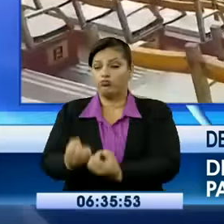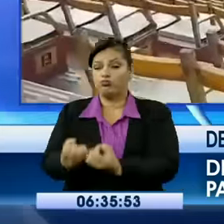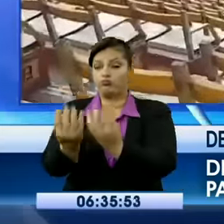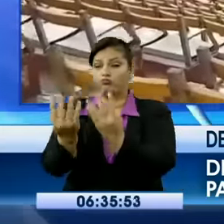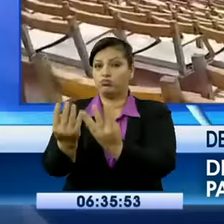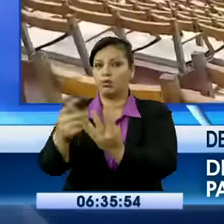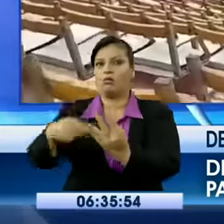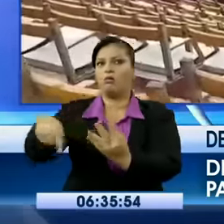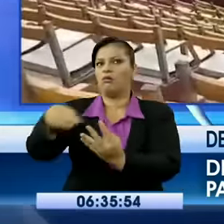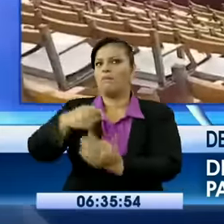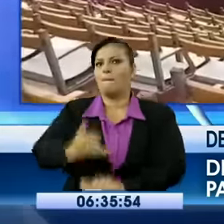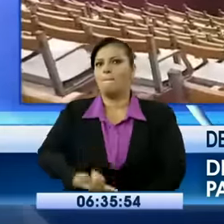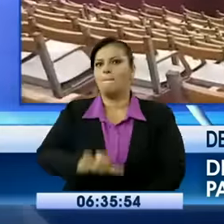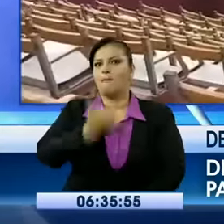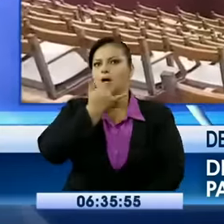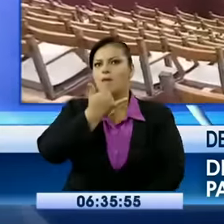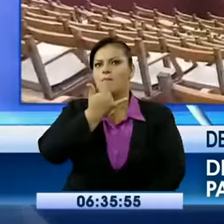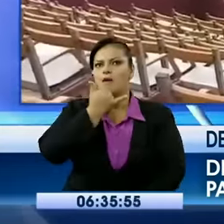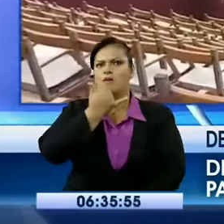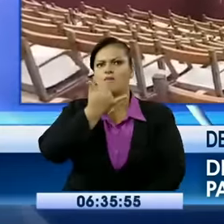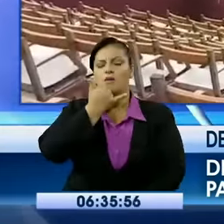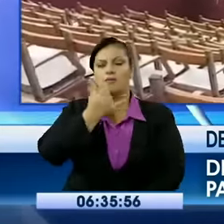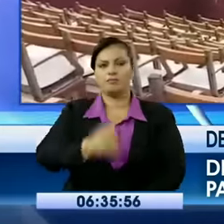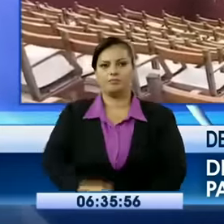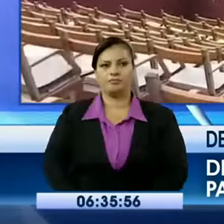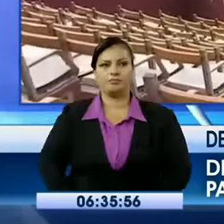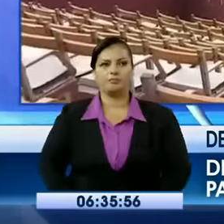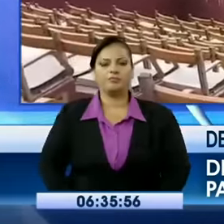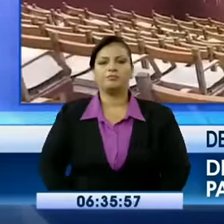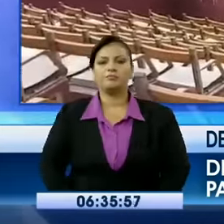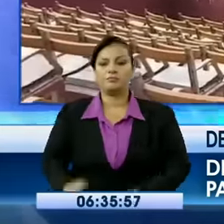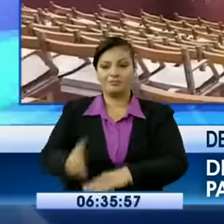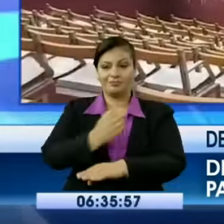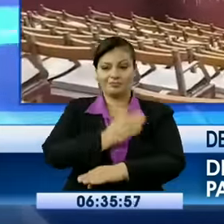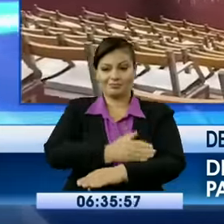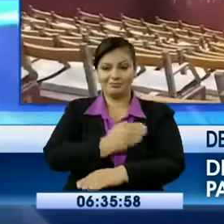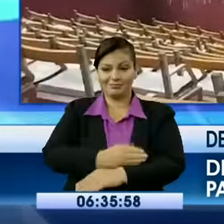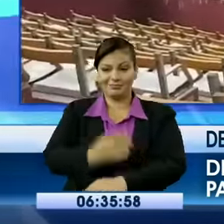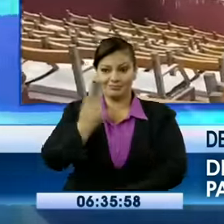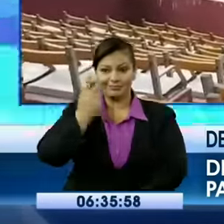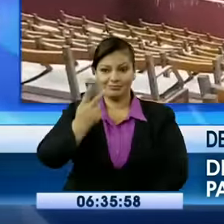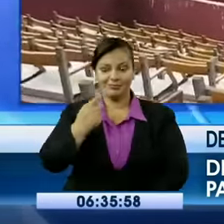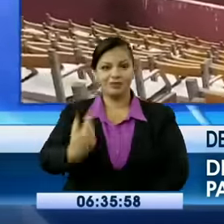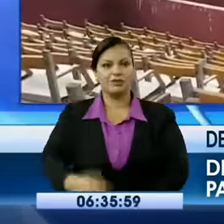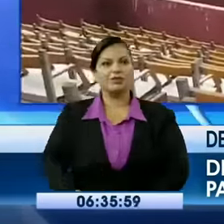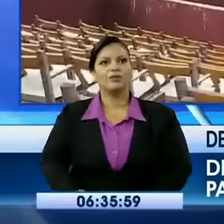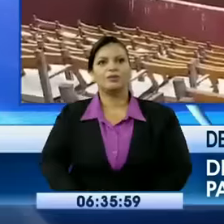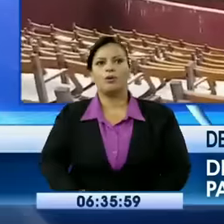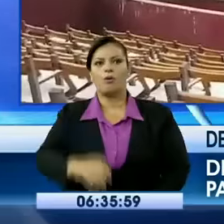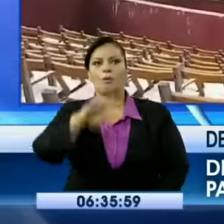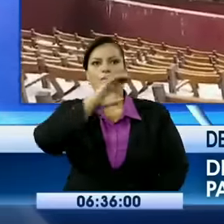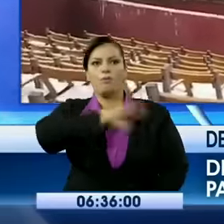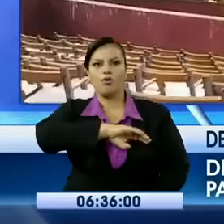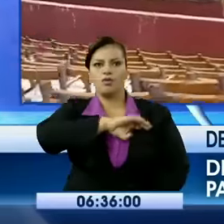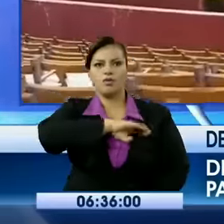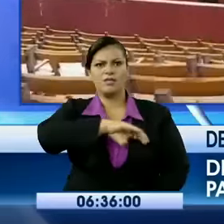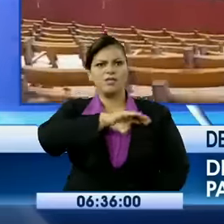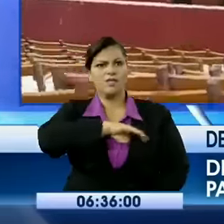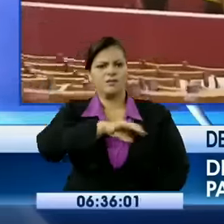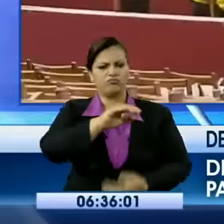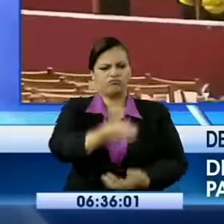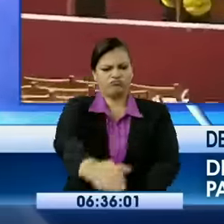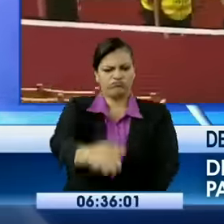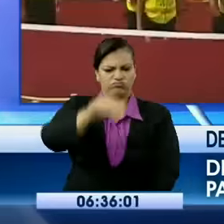puede incluso ser peor. Veo en unas imágenes y te lo hice notar, como un policía jala un tacho azul que está ahí, grande. De ahí